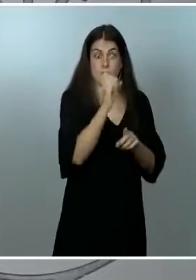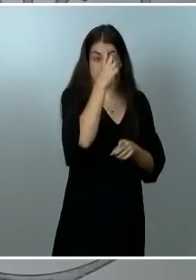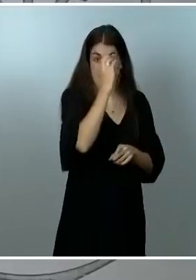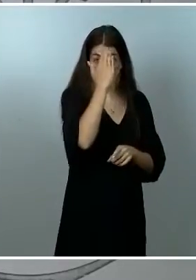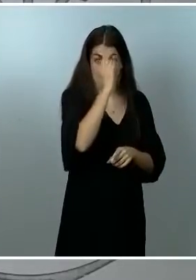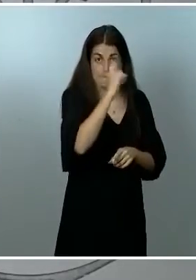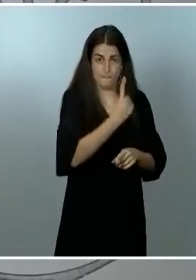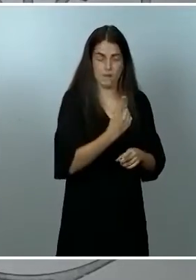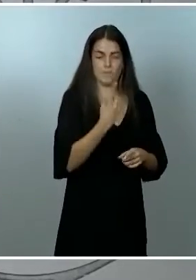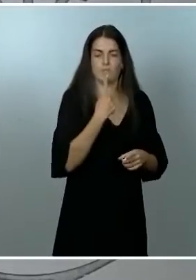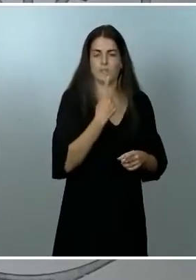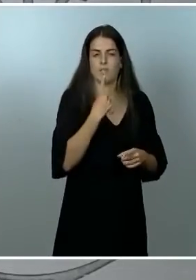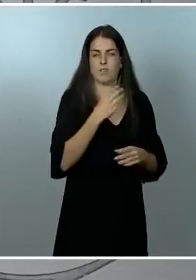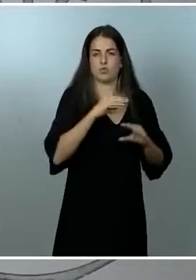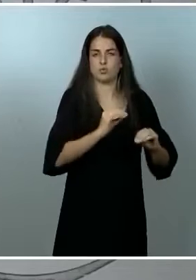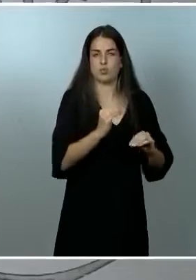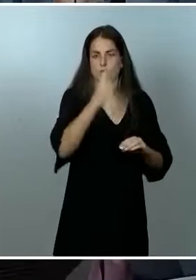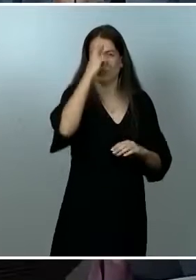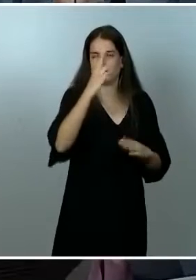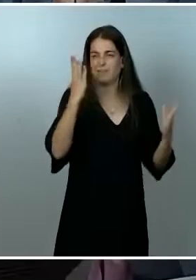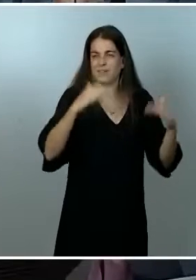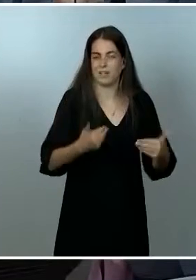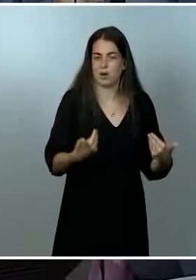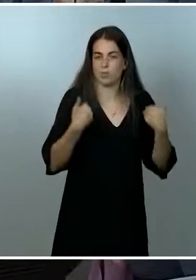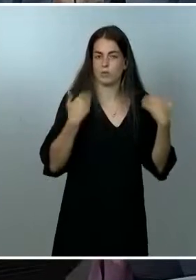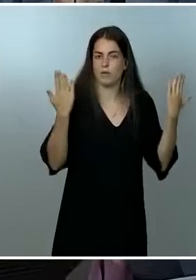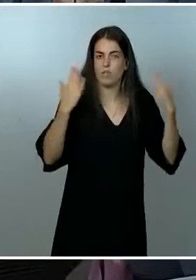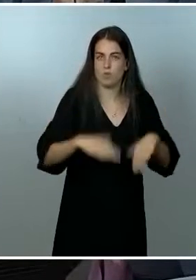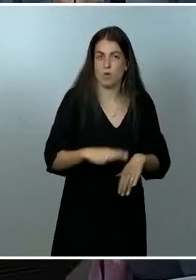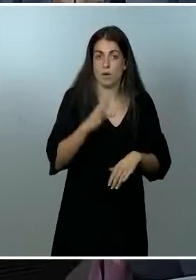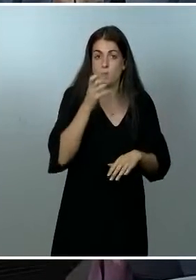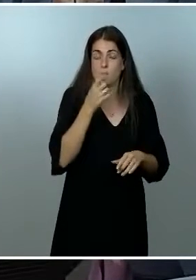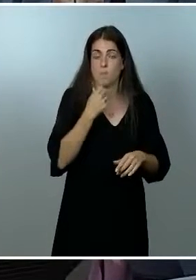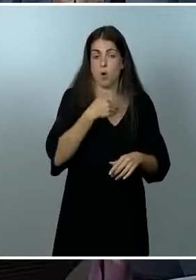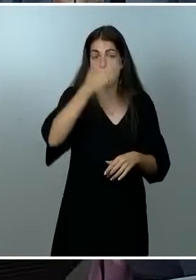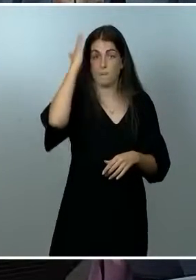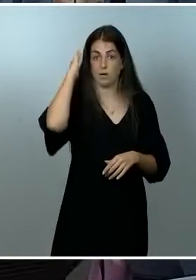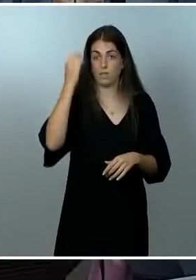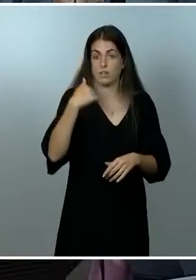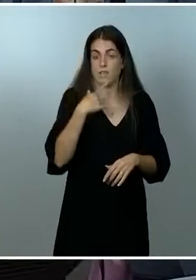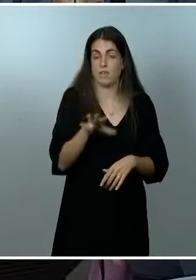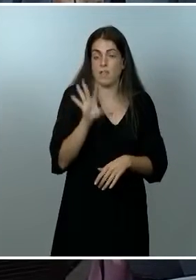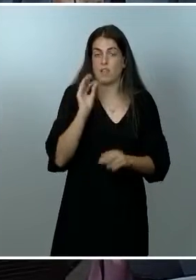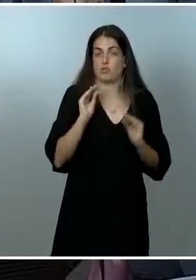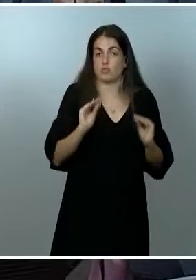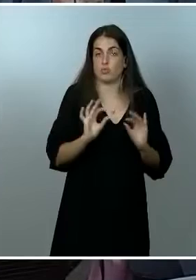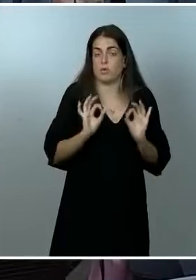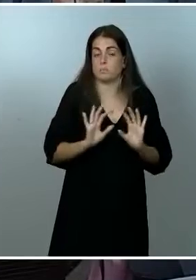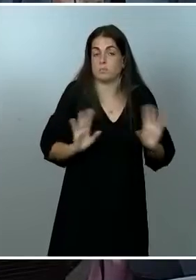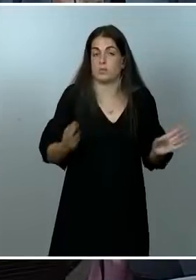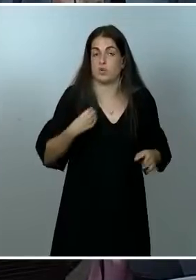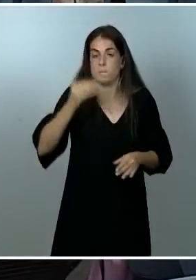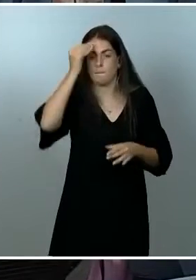irresponsable que ha tomado la formación que dirige el señor Pablo Casado. Yo creo que el PP estaba buscando